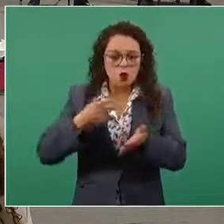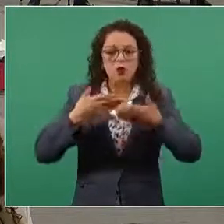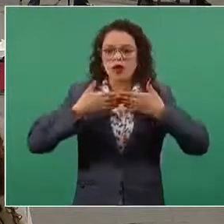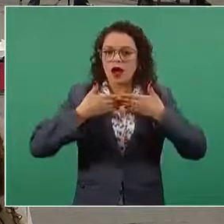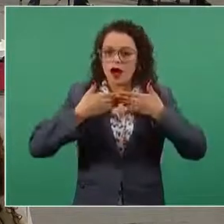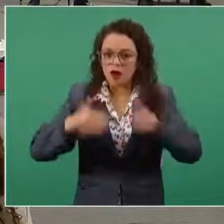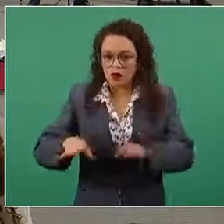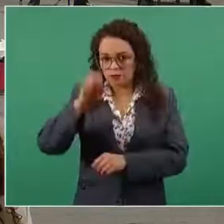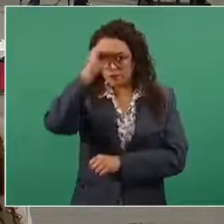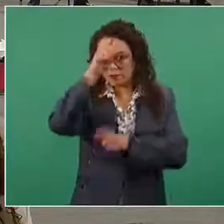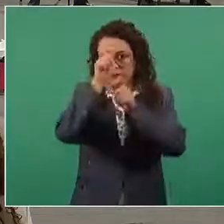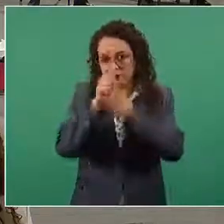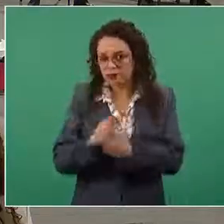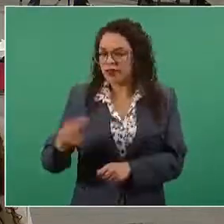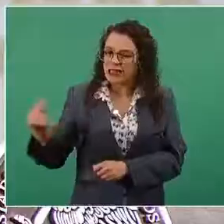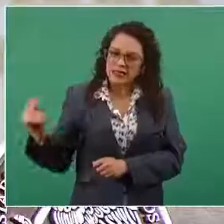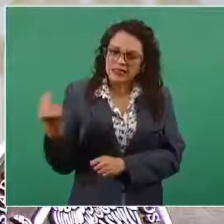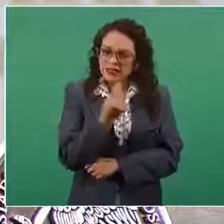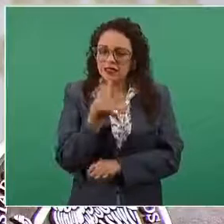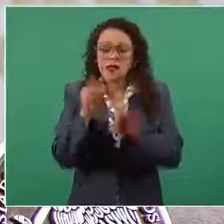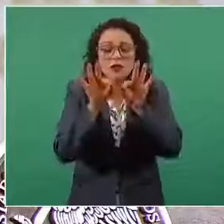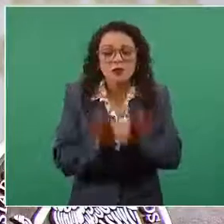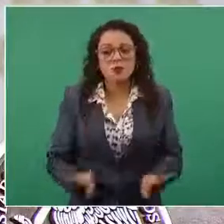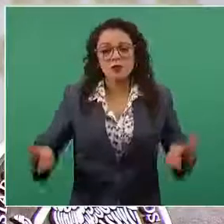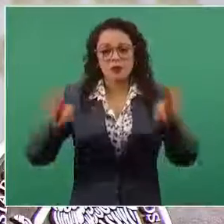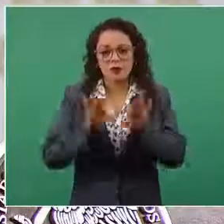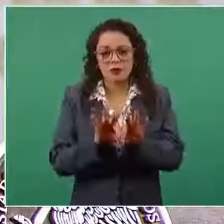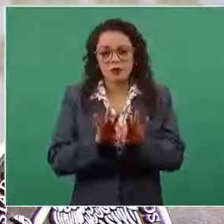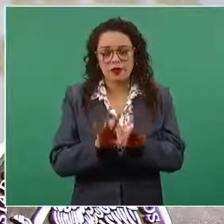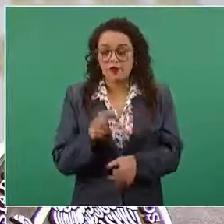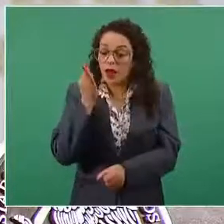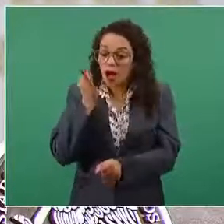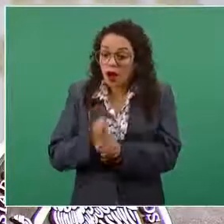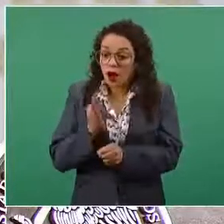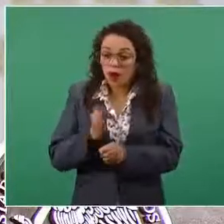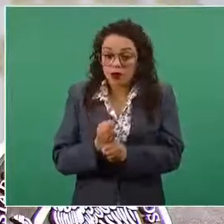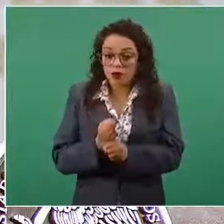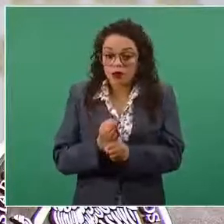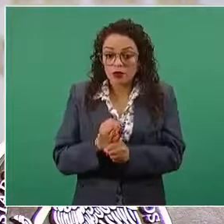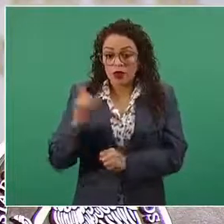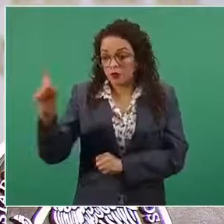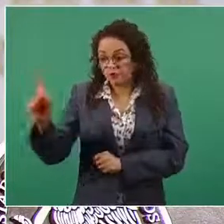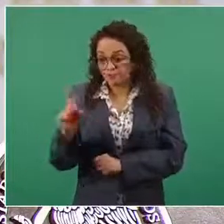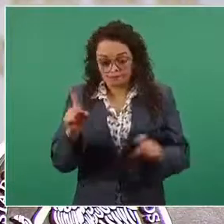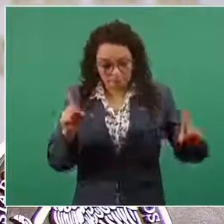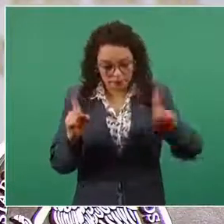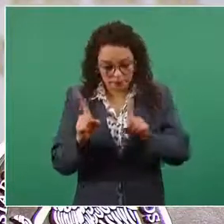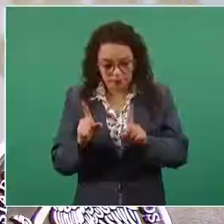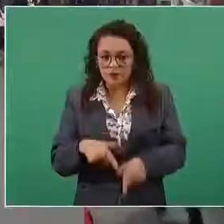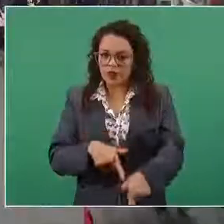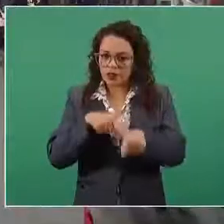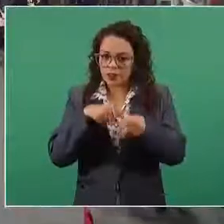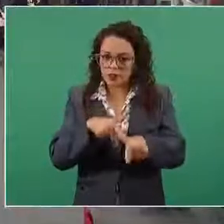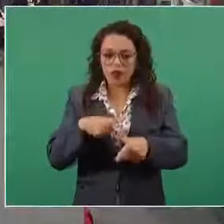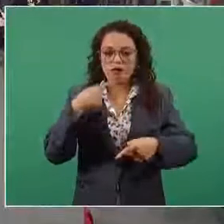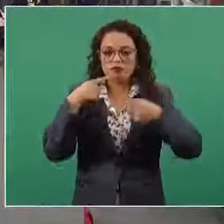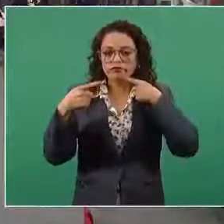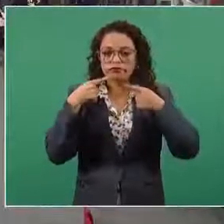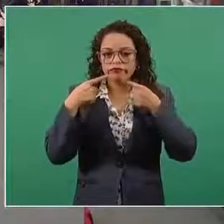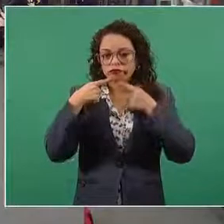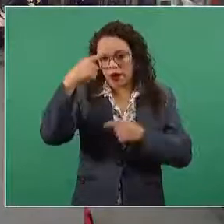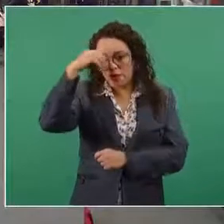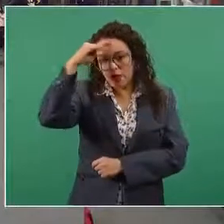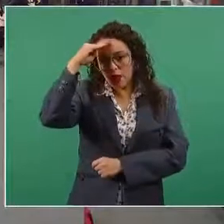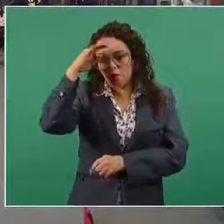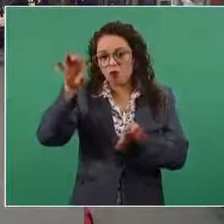es una prioridad. Actualmente, las partes se encuentran en pláticas sobre los términos de la reapertura